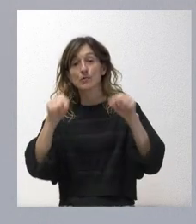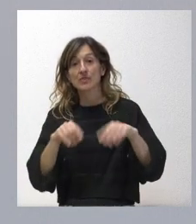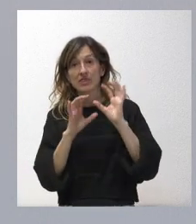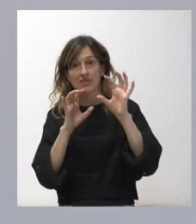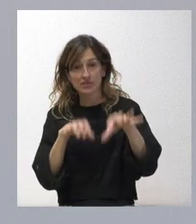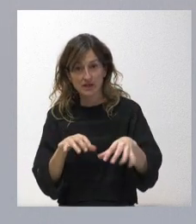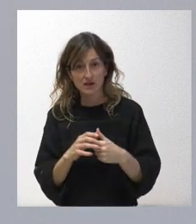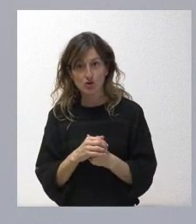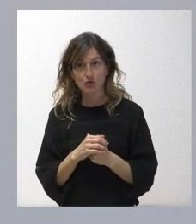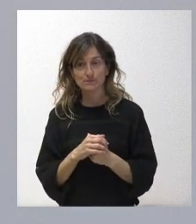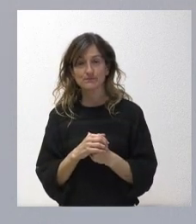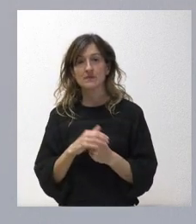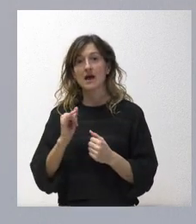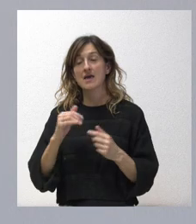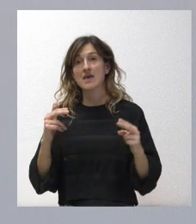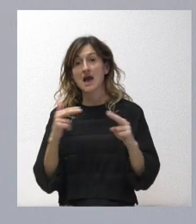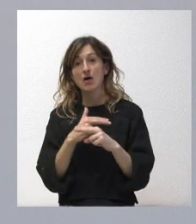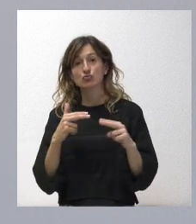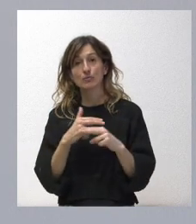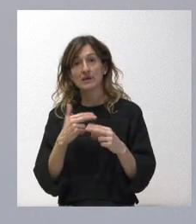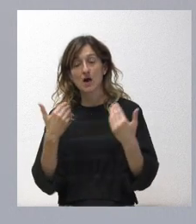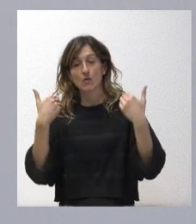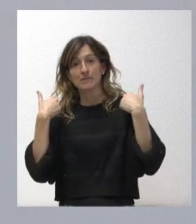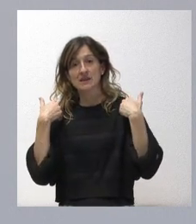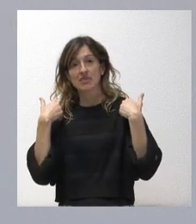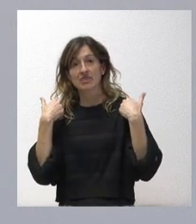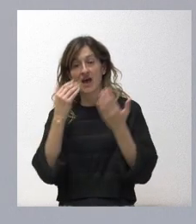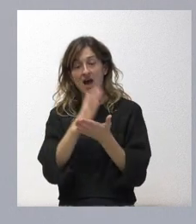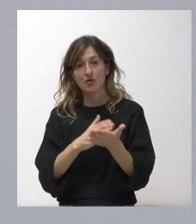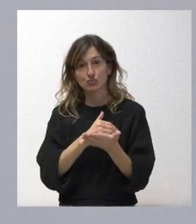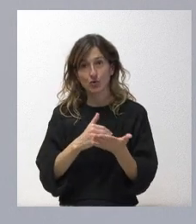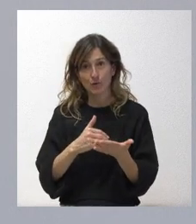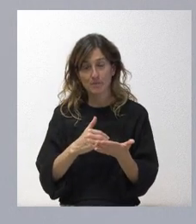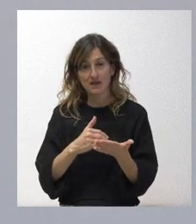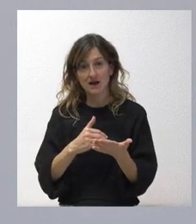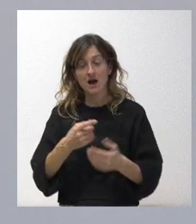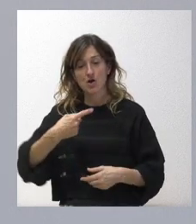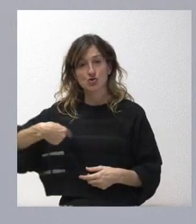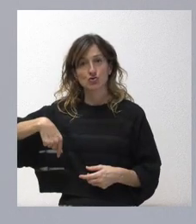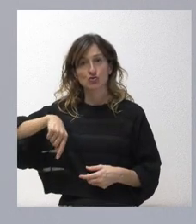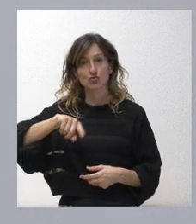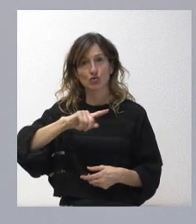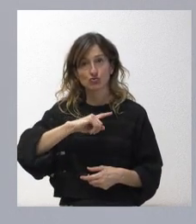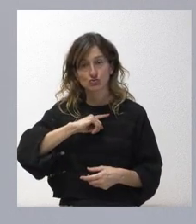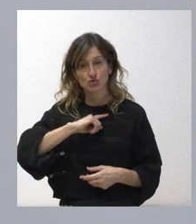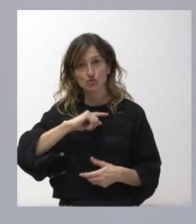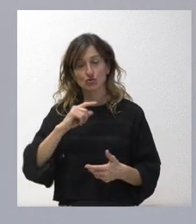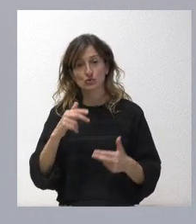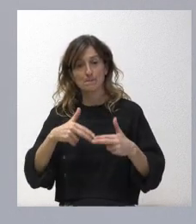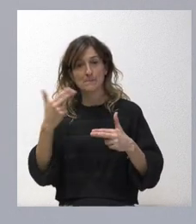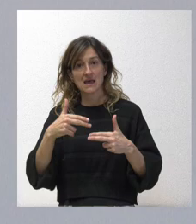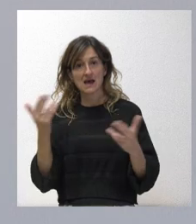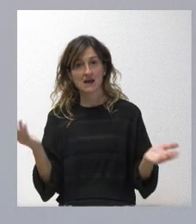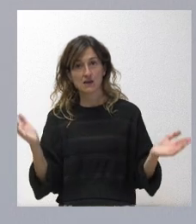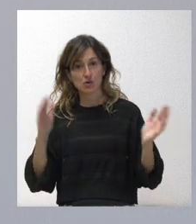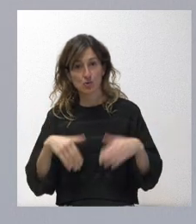autovía de competencia autonómica y sobre las cuales nosotros no tenemos peaje en este